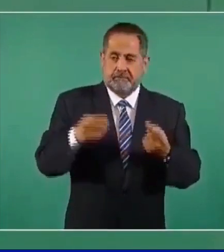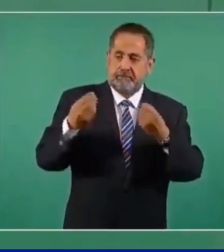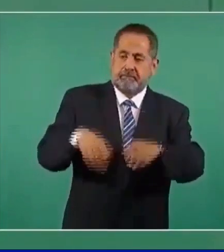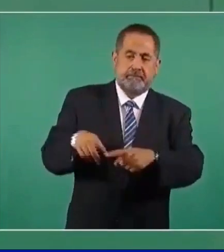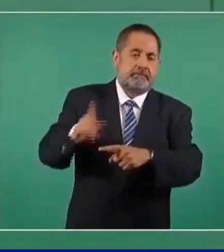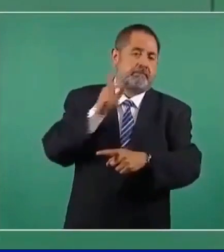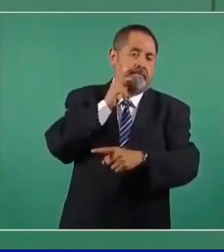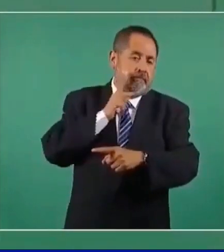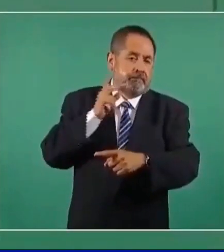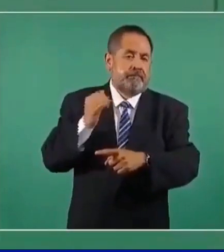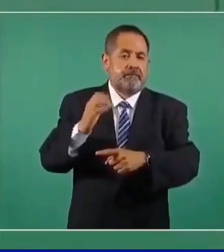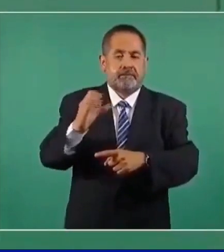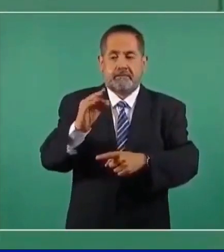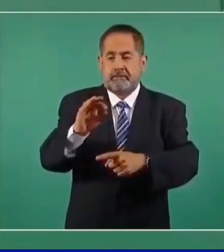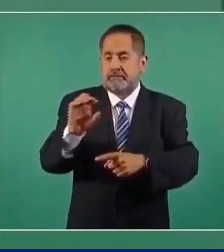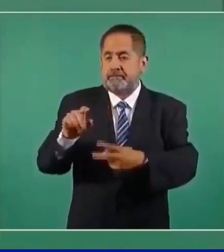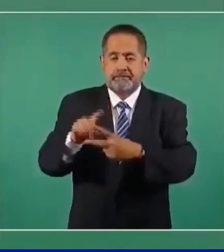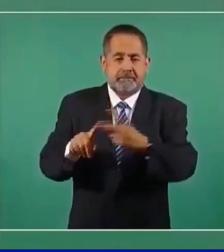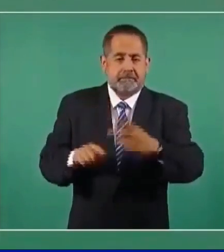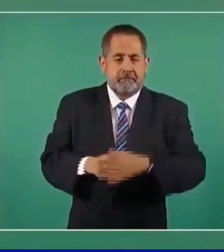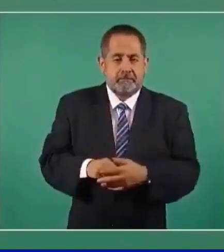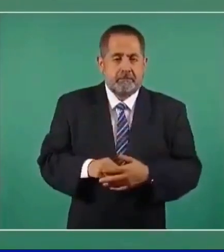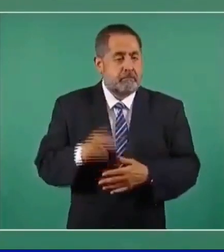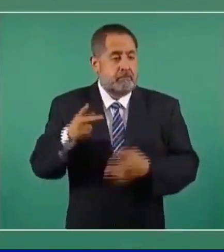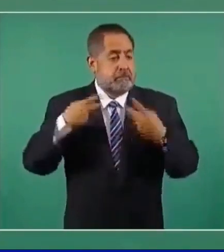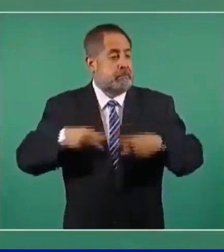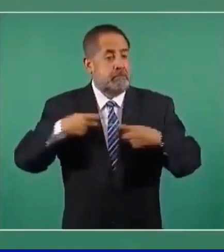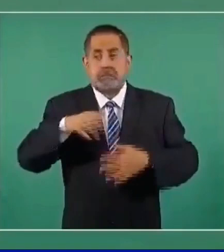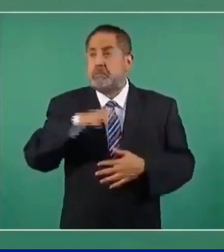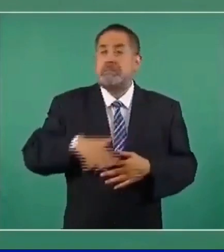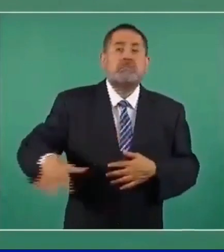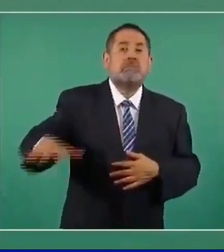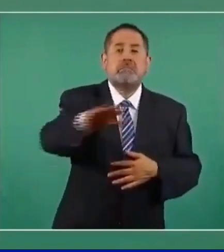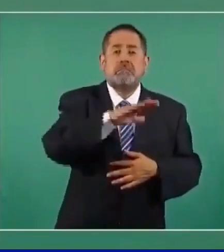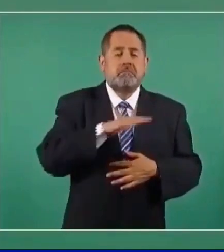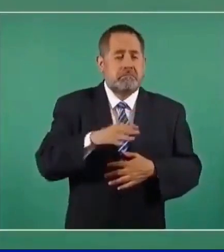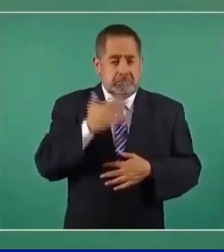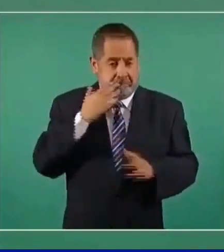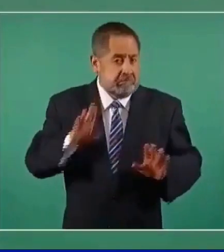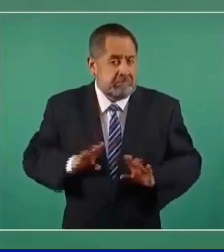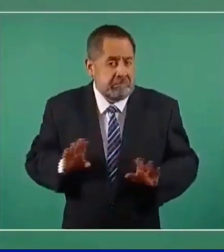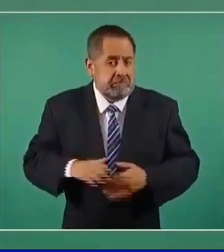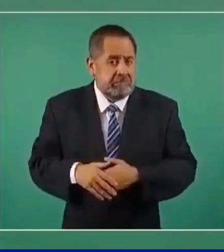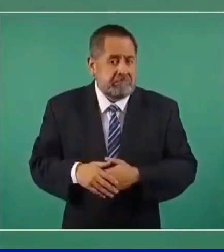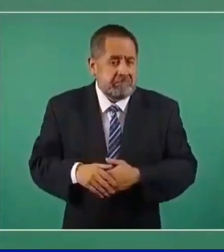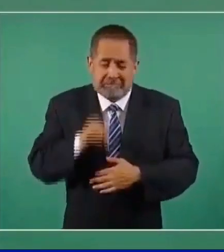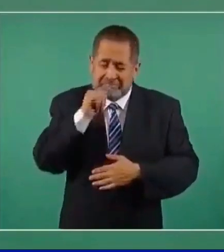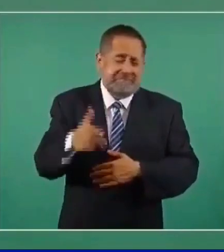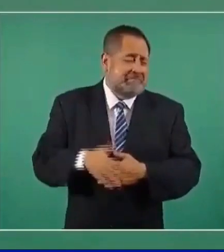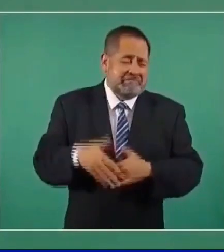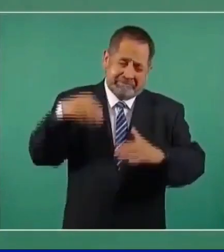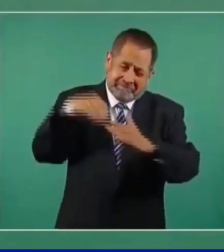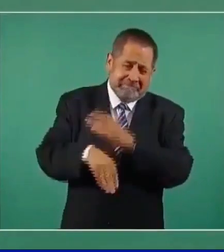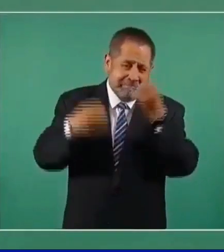Electricidad, pero qué ganaron los ciudadanos, repito, nada, perdieron.